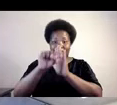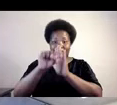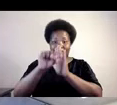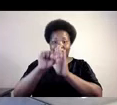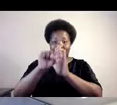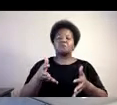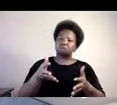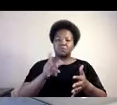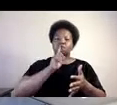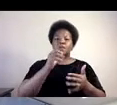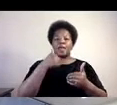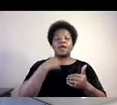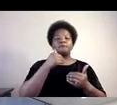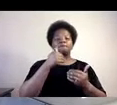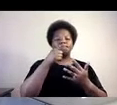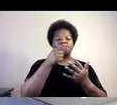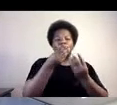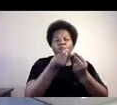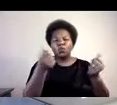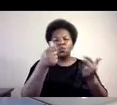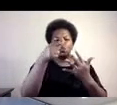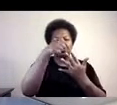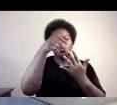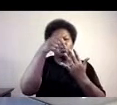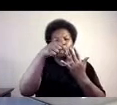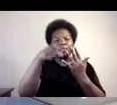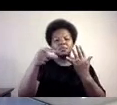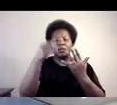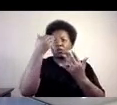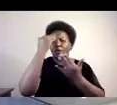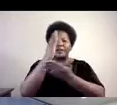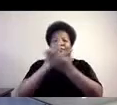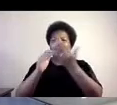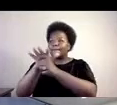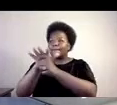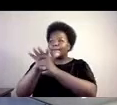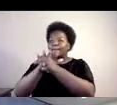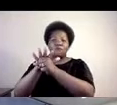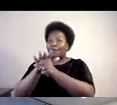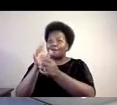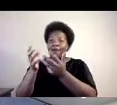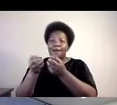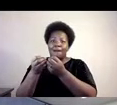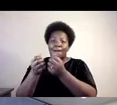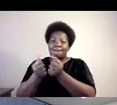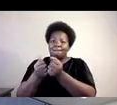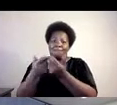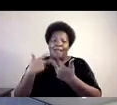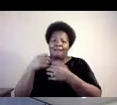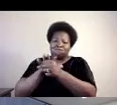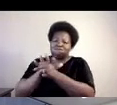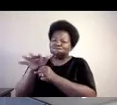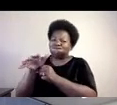con los centros regionales seleccionados y todos los puntos que especialmente se están mencionando en algunas